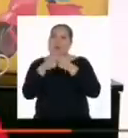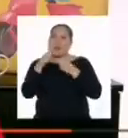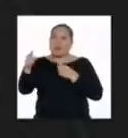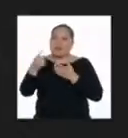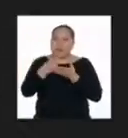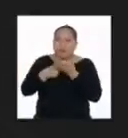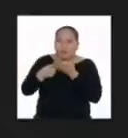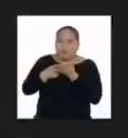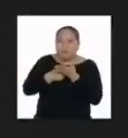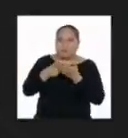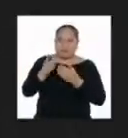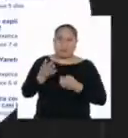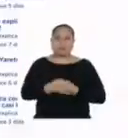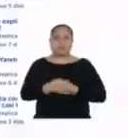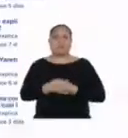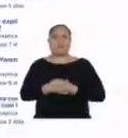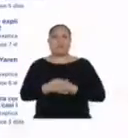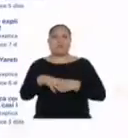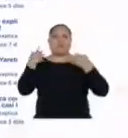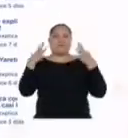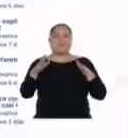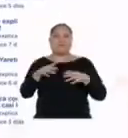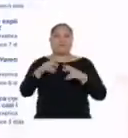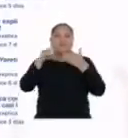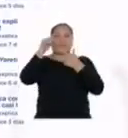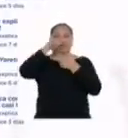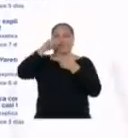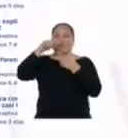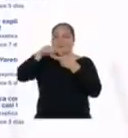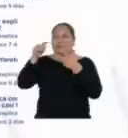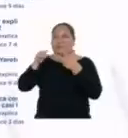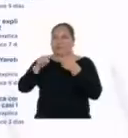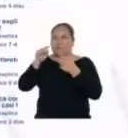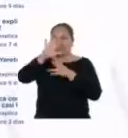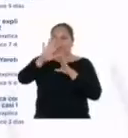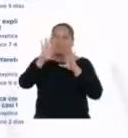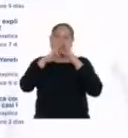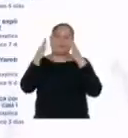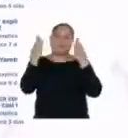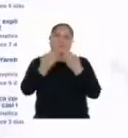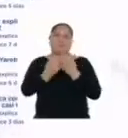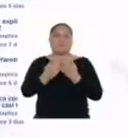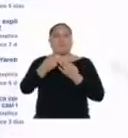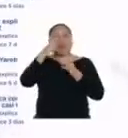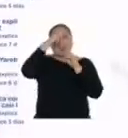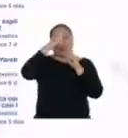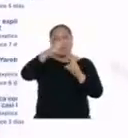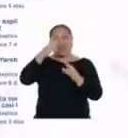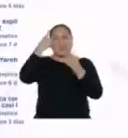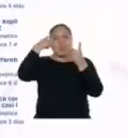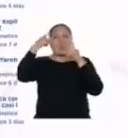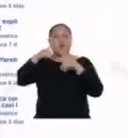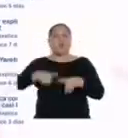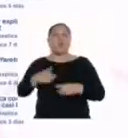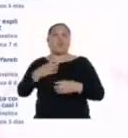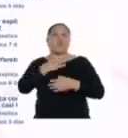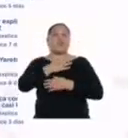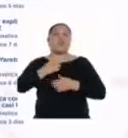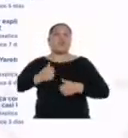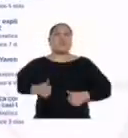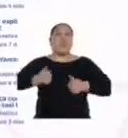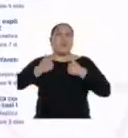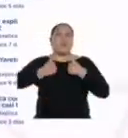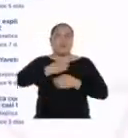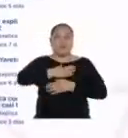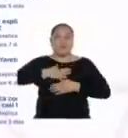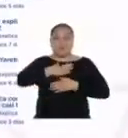Háganlo sin dudar. Estos han sido los tres pasos para que tu familia cumpla los acuerdos de convivencia. Y ya